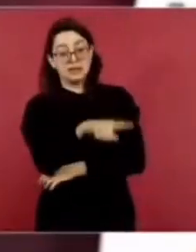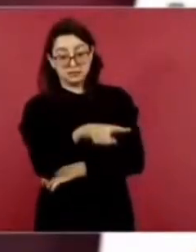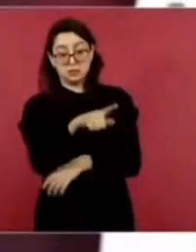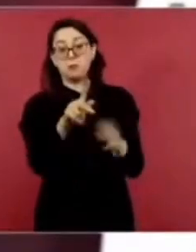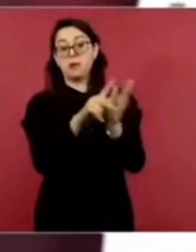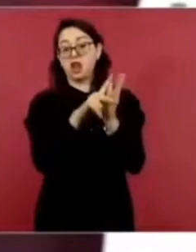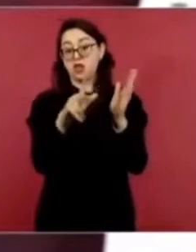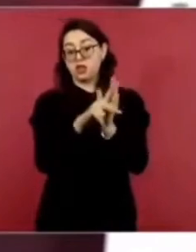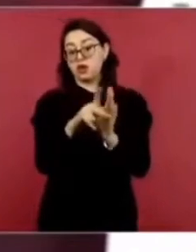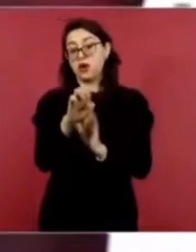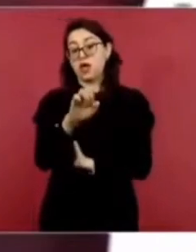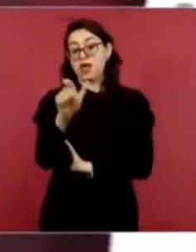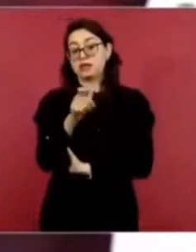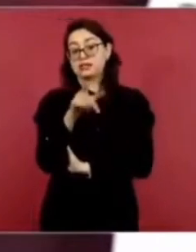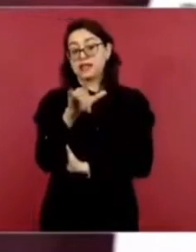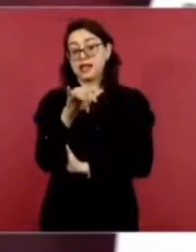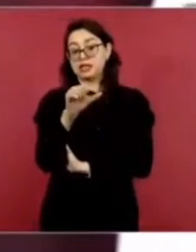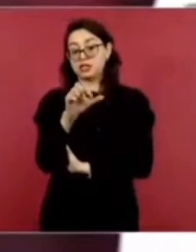Texcoco.